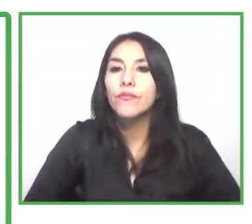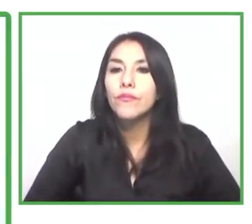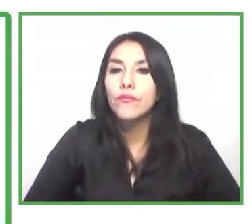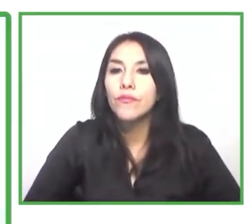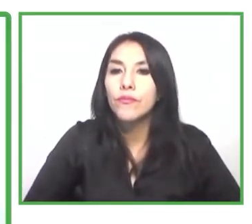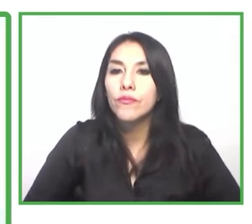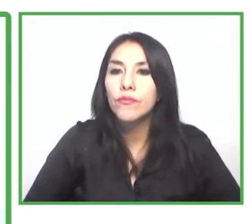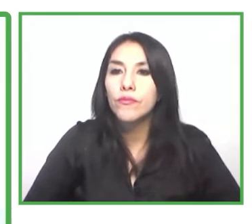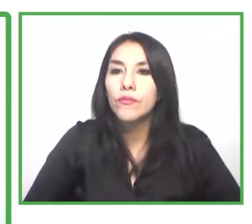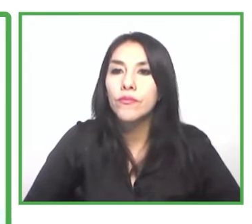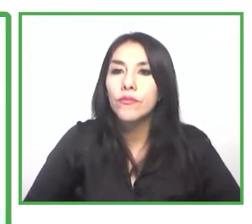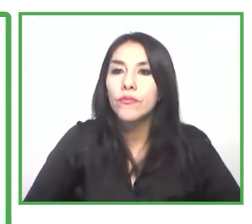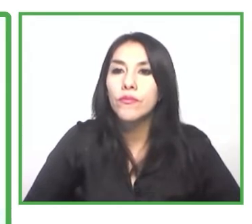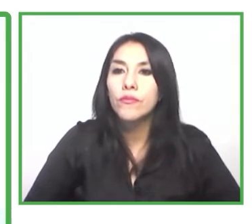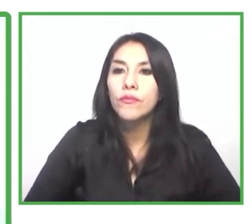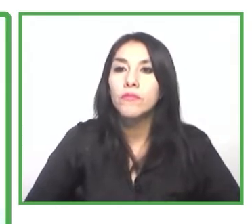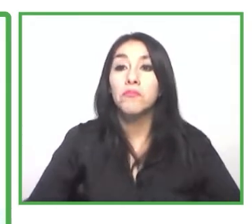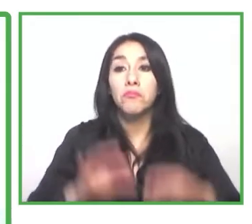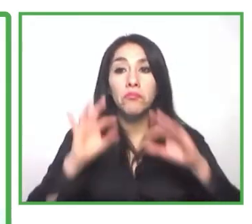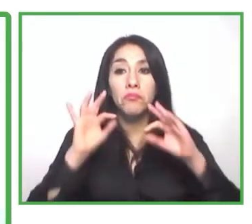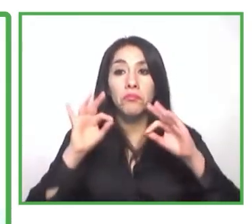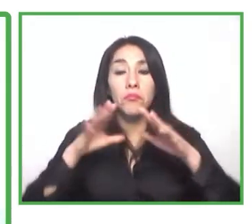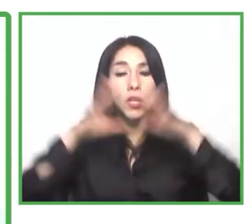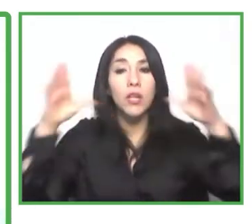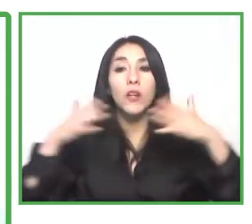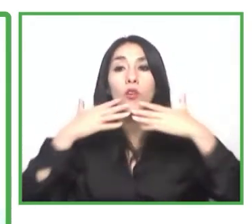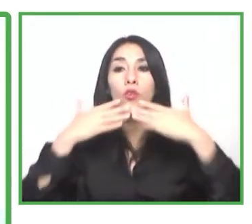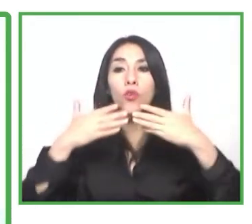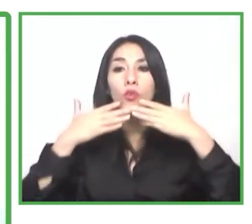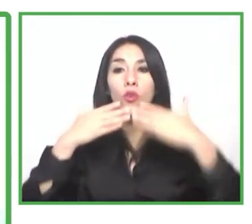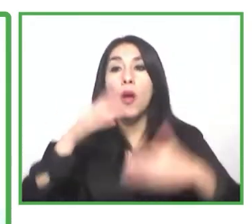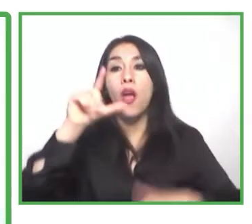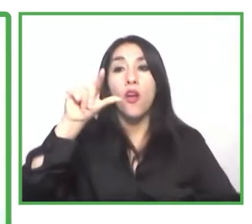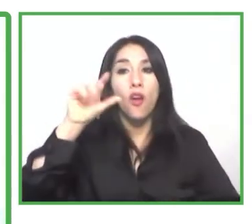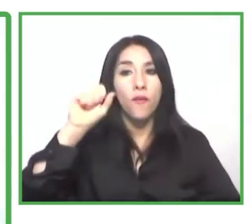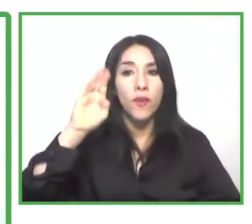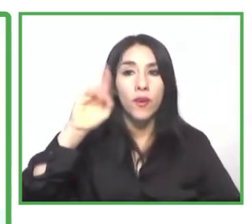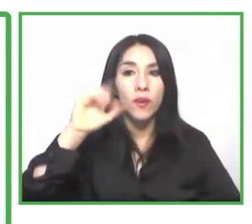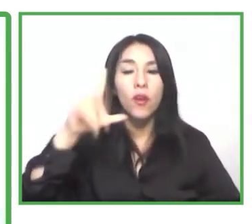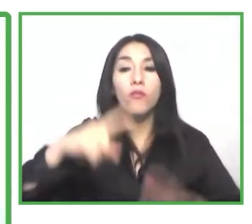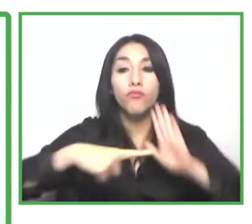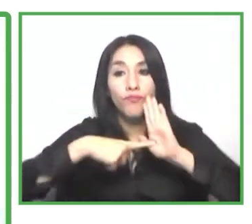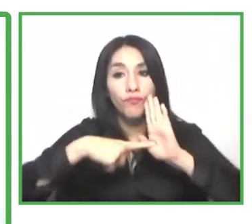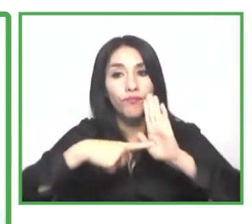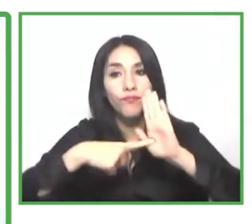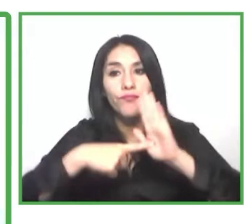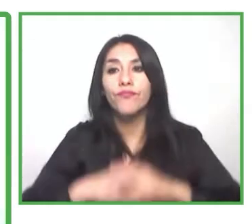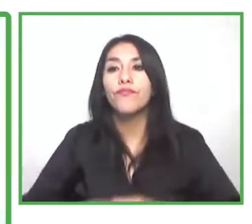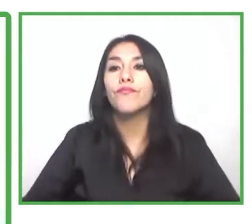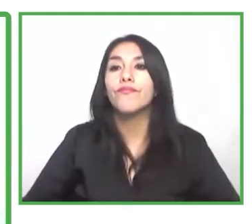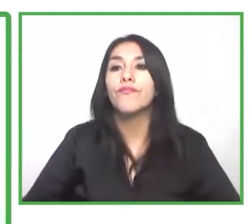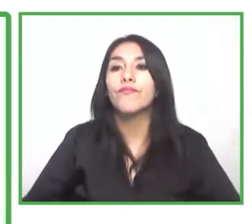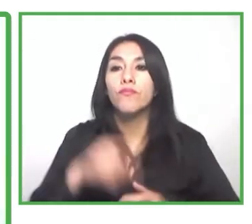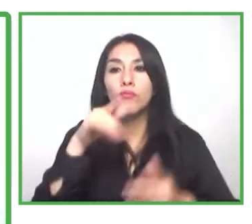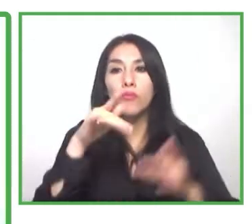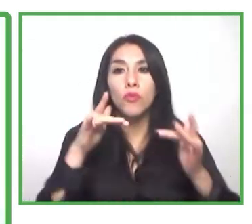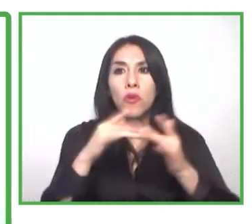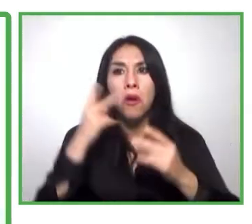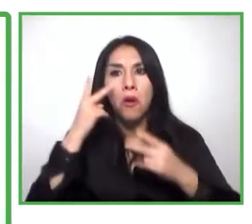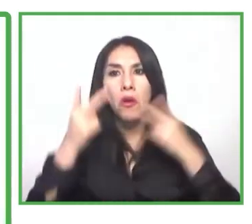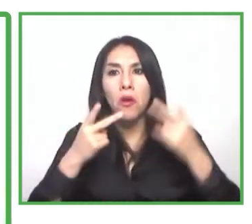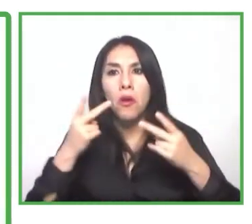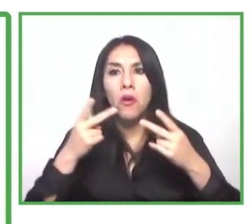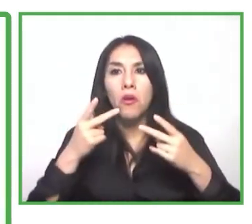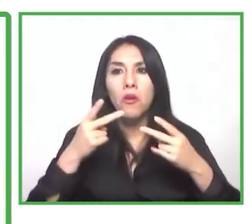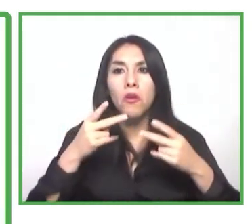Bien, muchas gracias, Gabriel, por tu presentación. Personalmente sigo a Incluyeme hace muchos años y